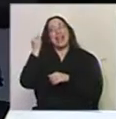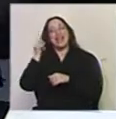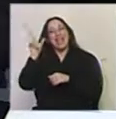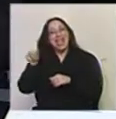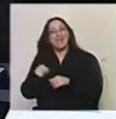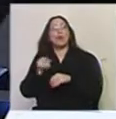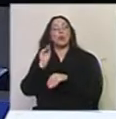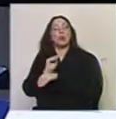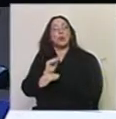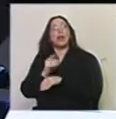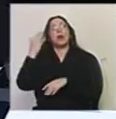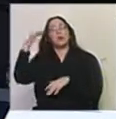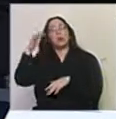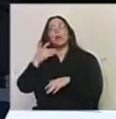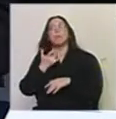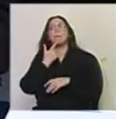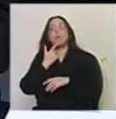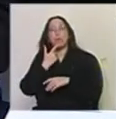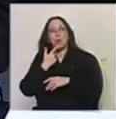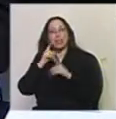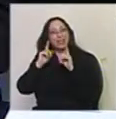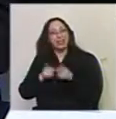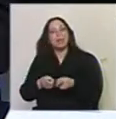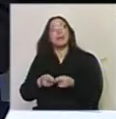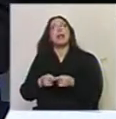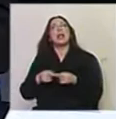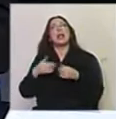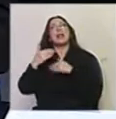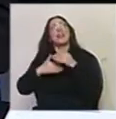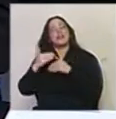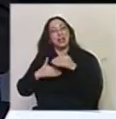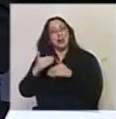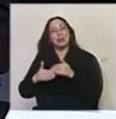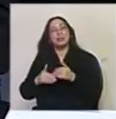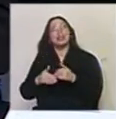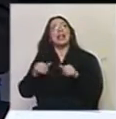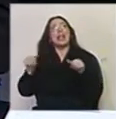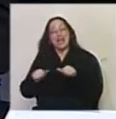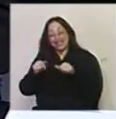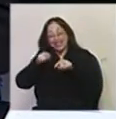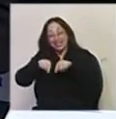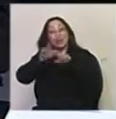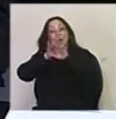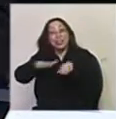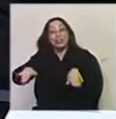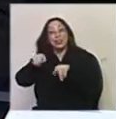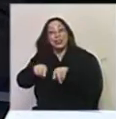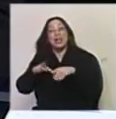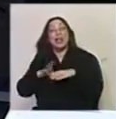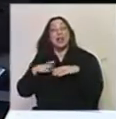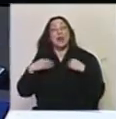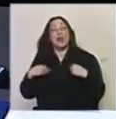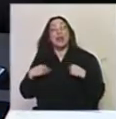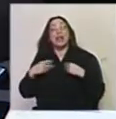las autoridades la parte política que decía Martín para desarrollar esto pero lo que hacen estos niños por ejemplo en las escuelas